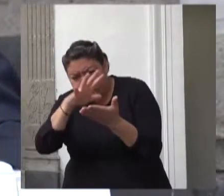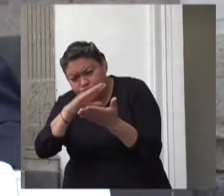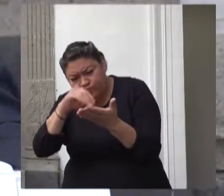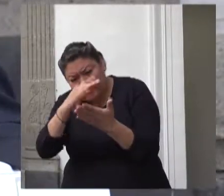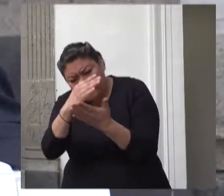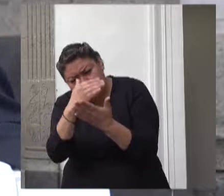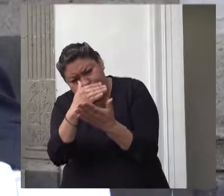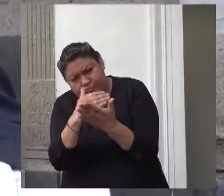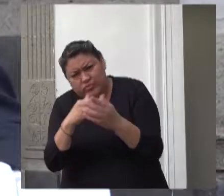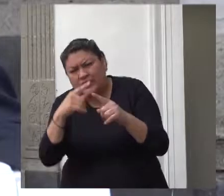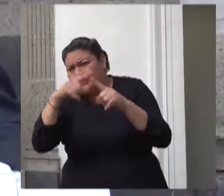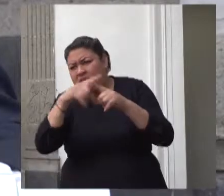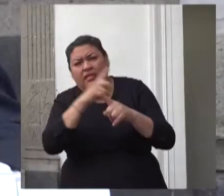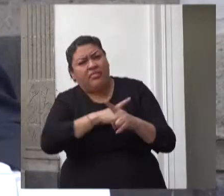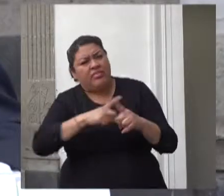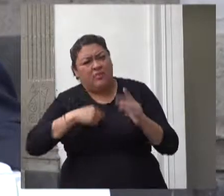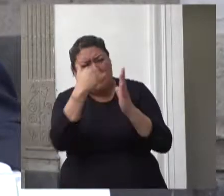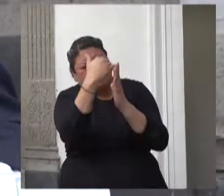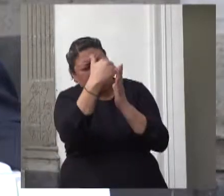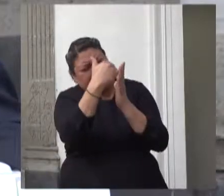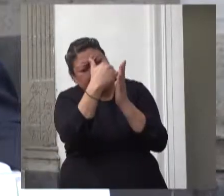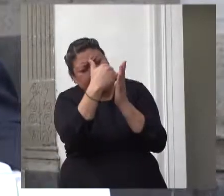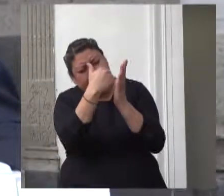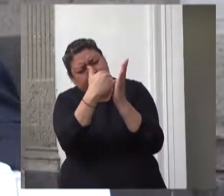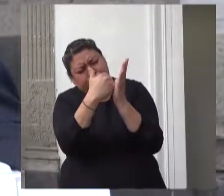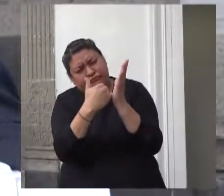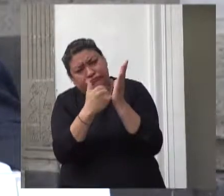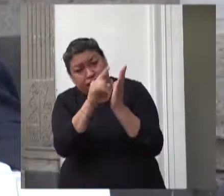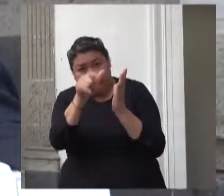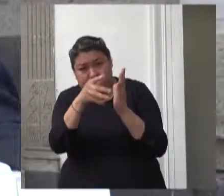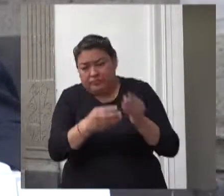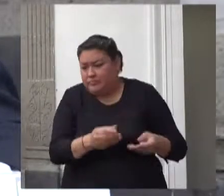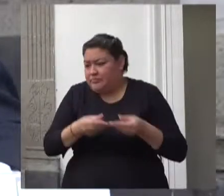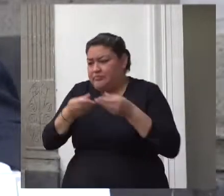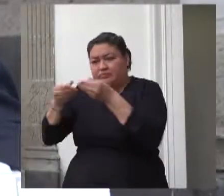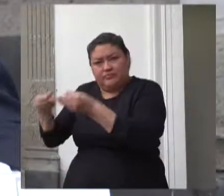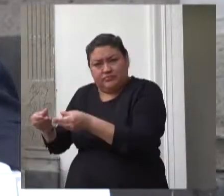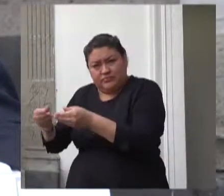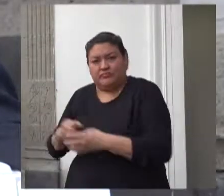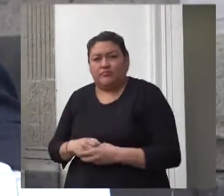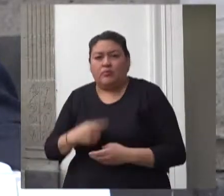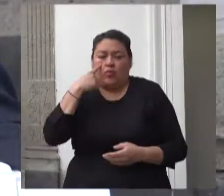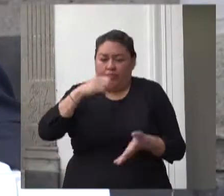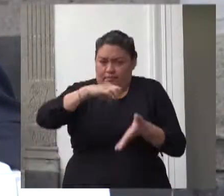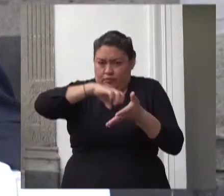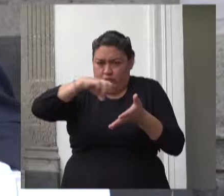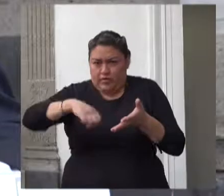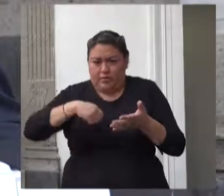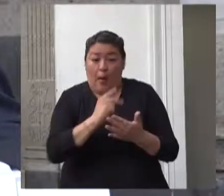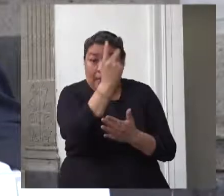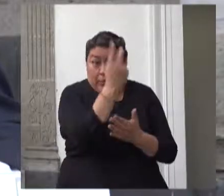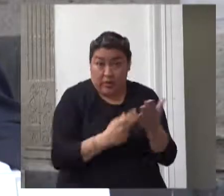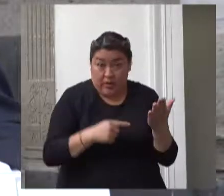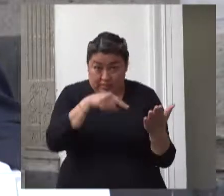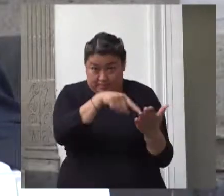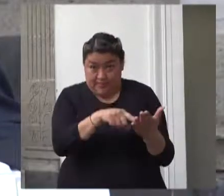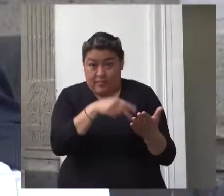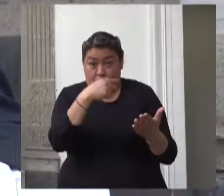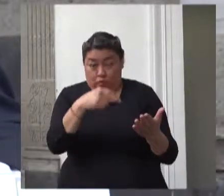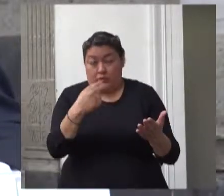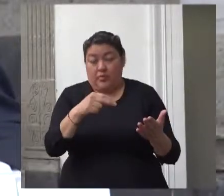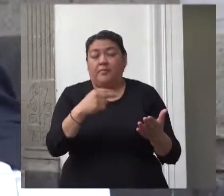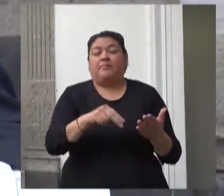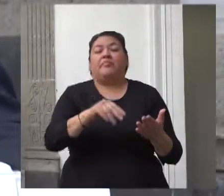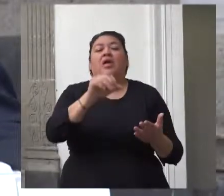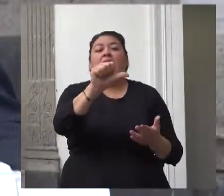entre otros aspectos en el caso del programa de apoyo al bienestar la secretaría de hacienda y crédito